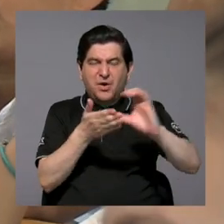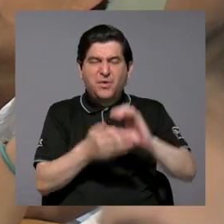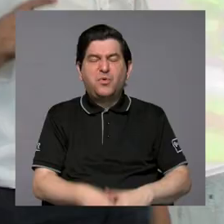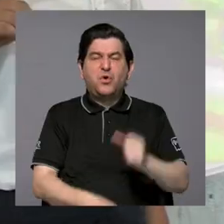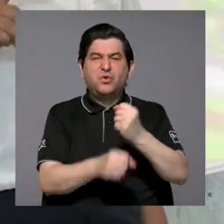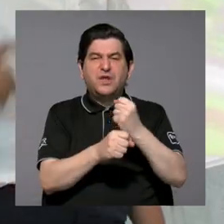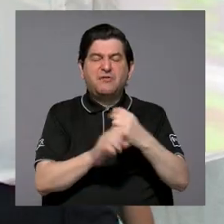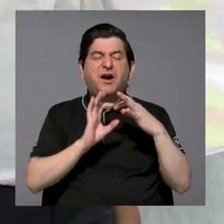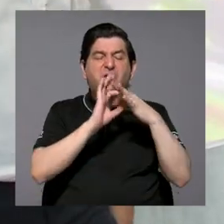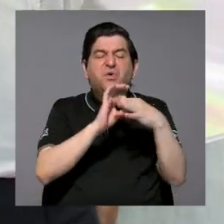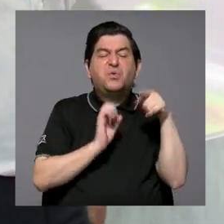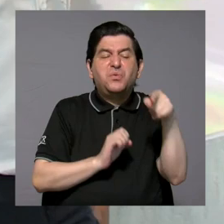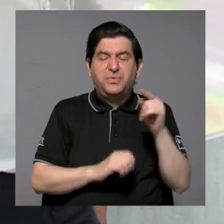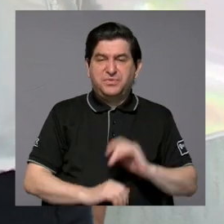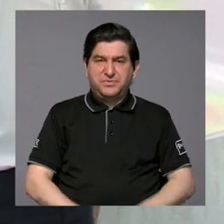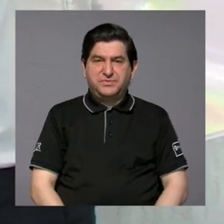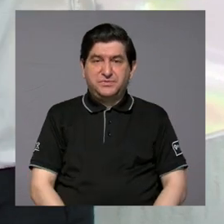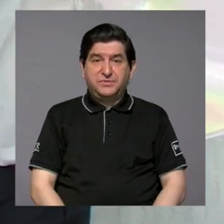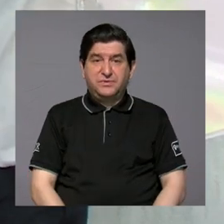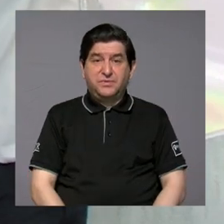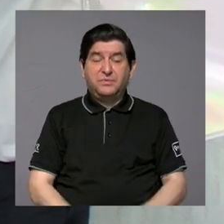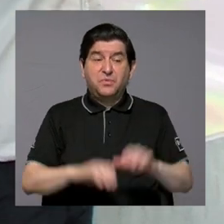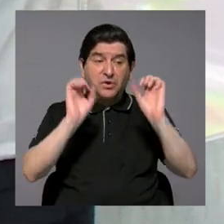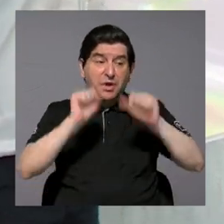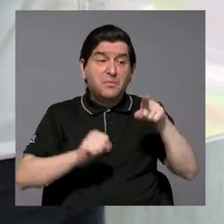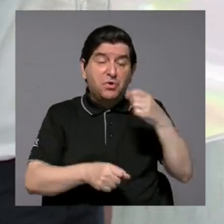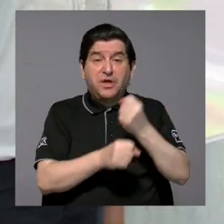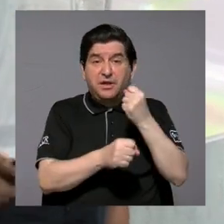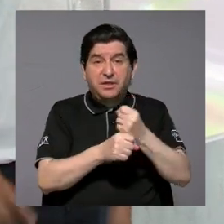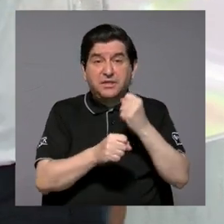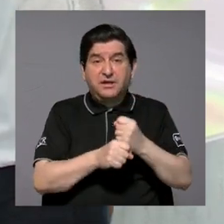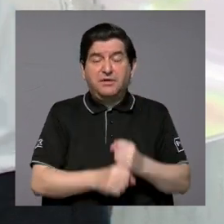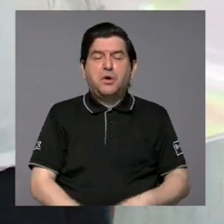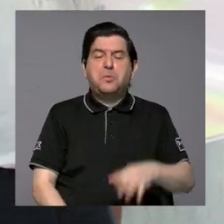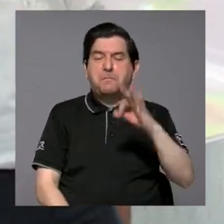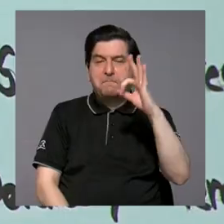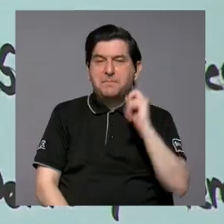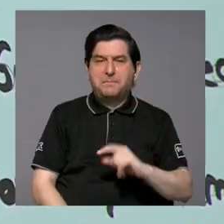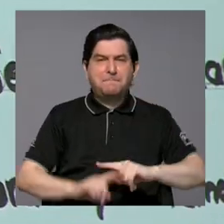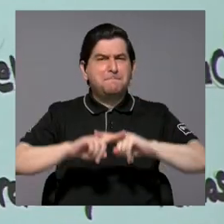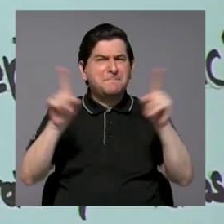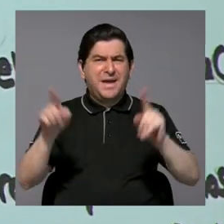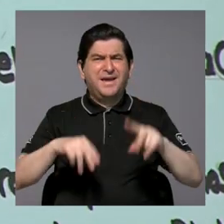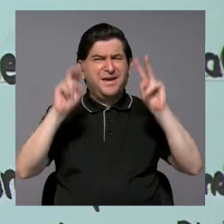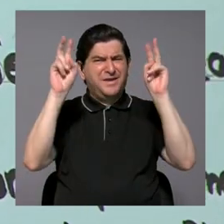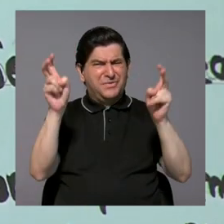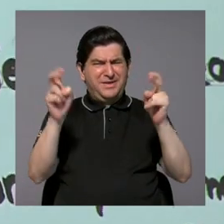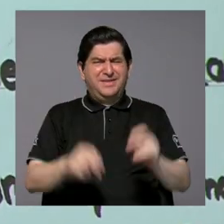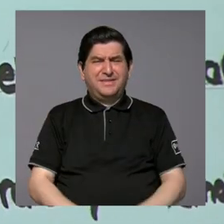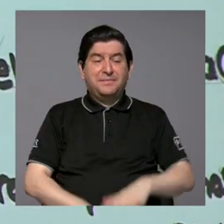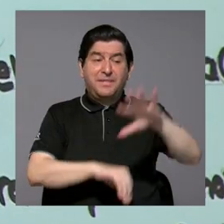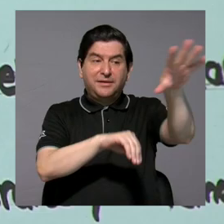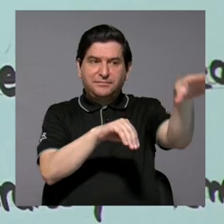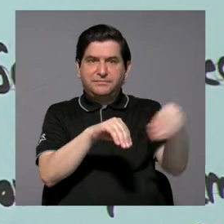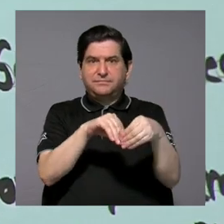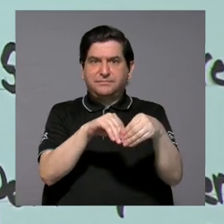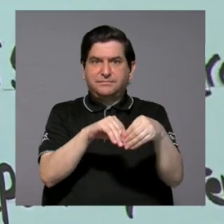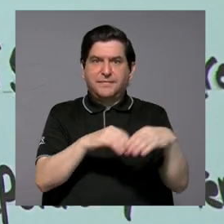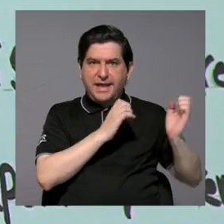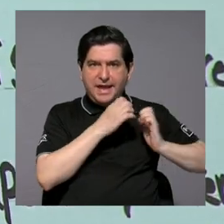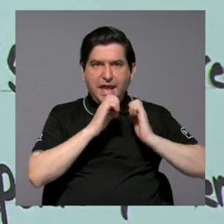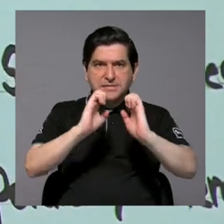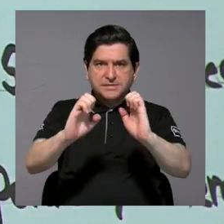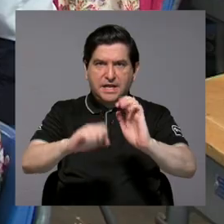trabajos en función de esas capacidades, porque tenemos que lograr que se empleen. Eso está bien. Pero el tema es que debemos agregar una